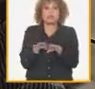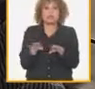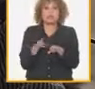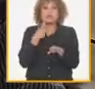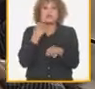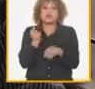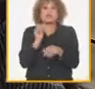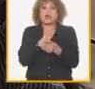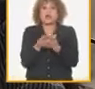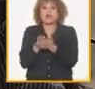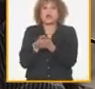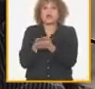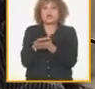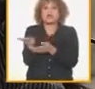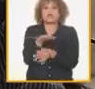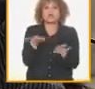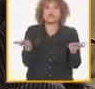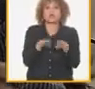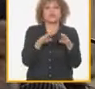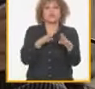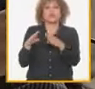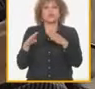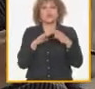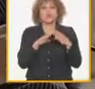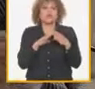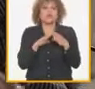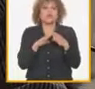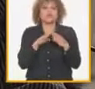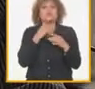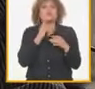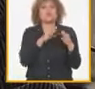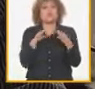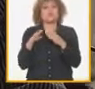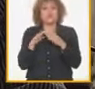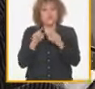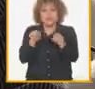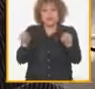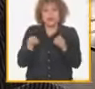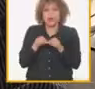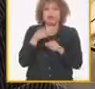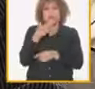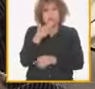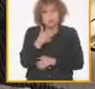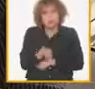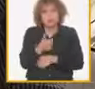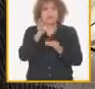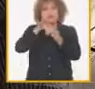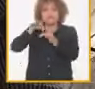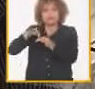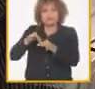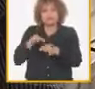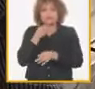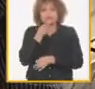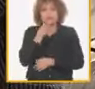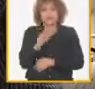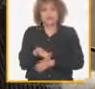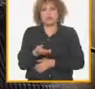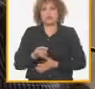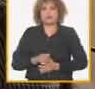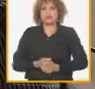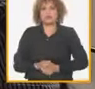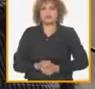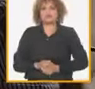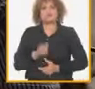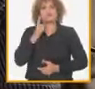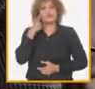habita nadie no vive nadie en esas comunidades y son comunidades con áreas de riego con áreas fértil con áreas de producción y yo